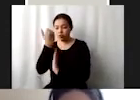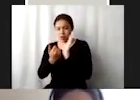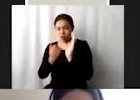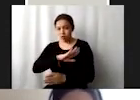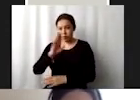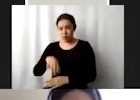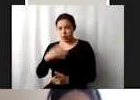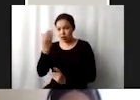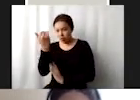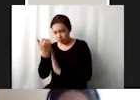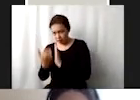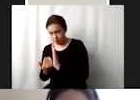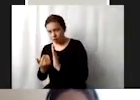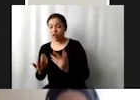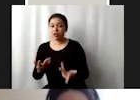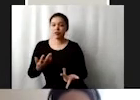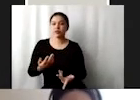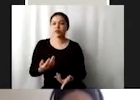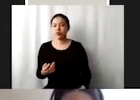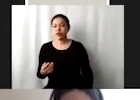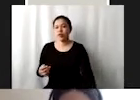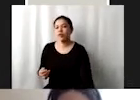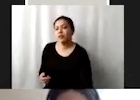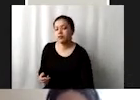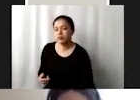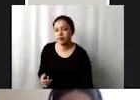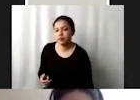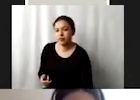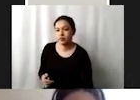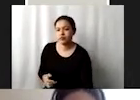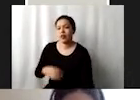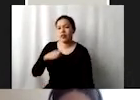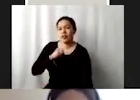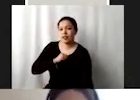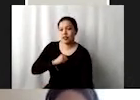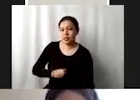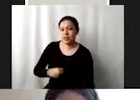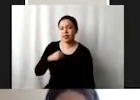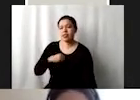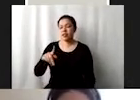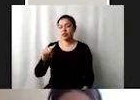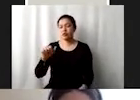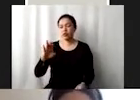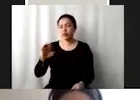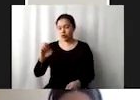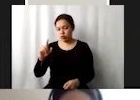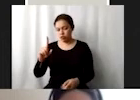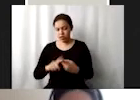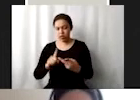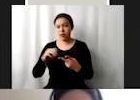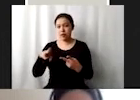y bueno, otros temas como poner fin a las epidemias del SIDA, la tuberculosis, la malaria, enfermedades tropicales